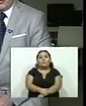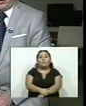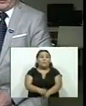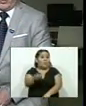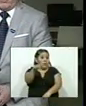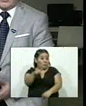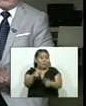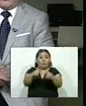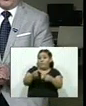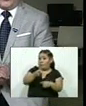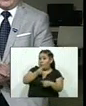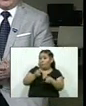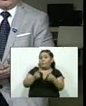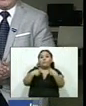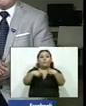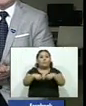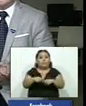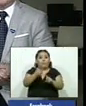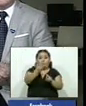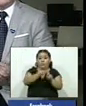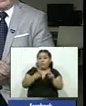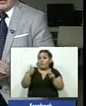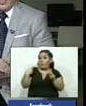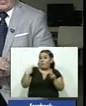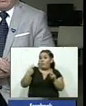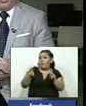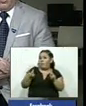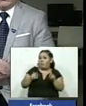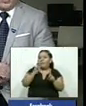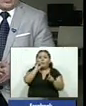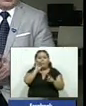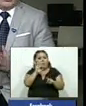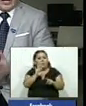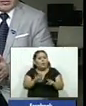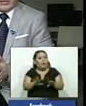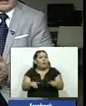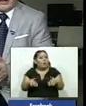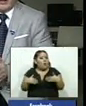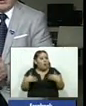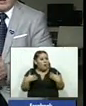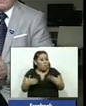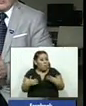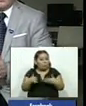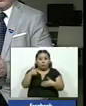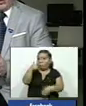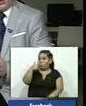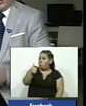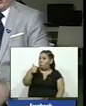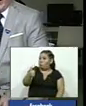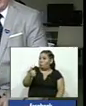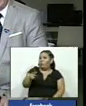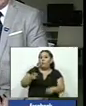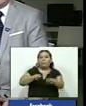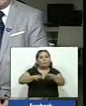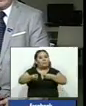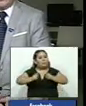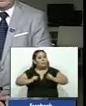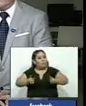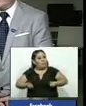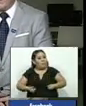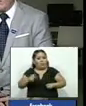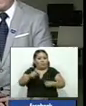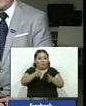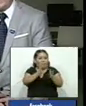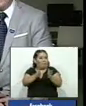Bien, vamos a continuar con más información el director de la Policía Nacional Civil habló de los resultados que está dejando el Plan Control Territorial que está en